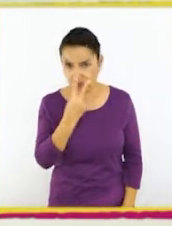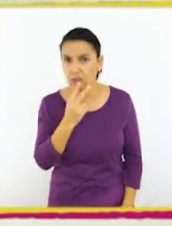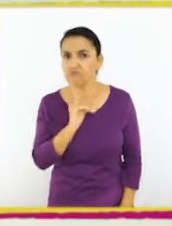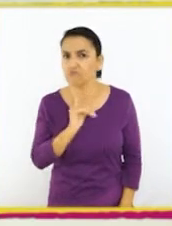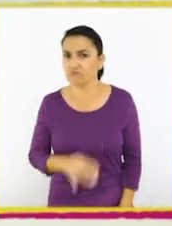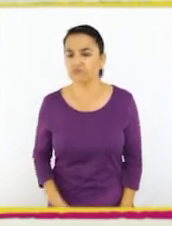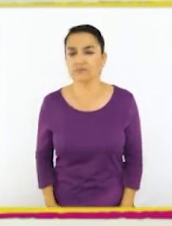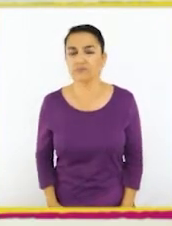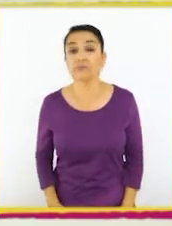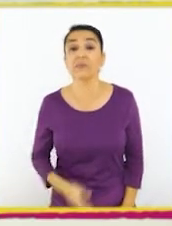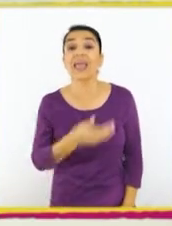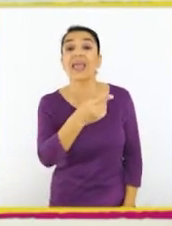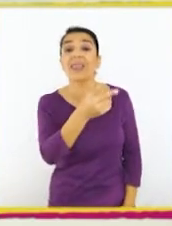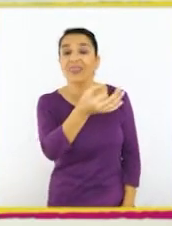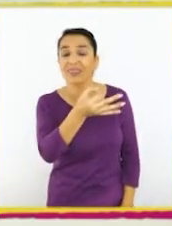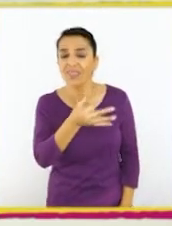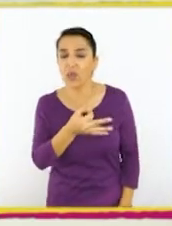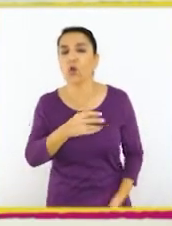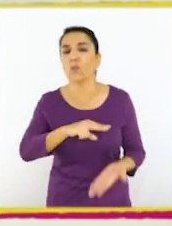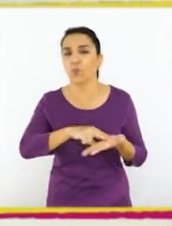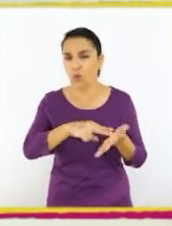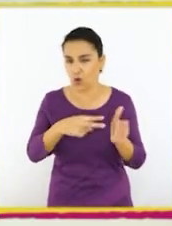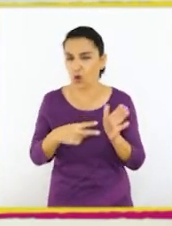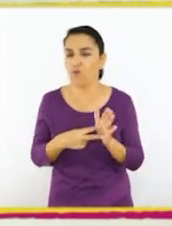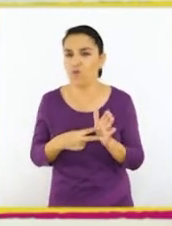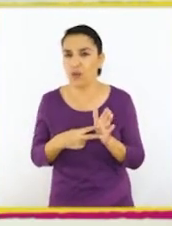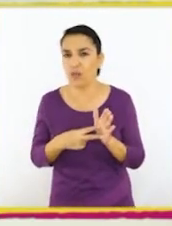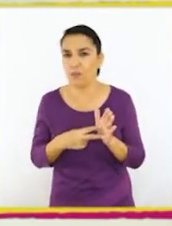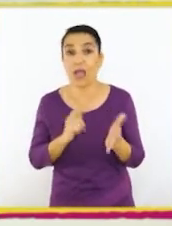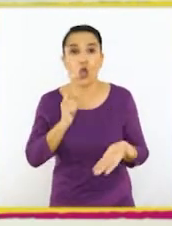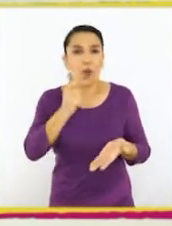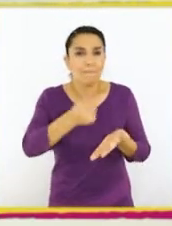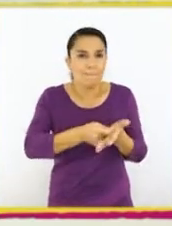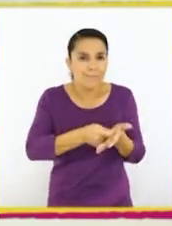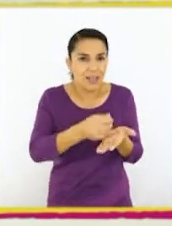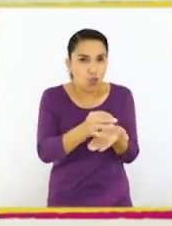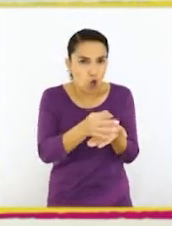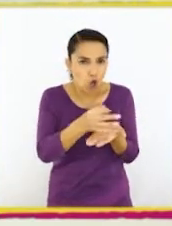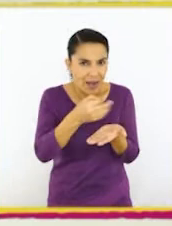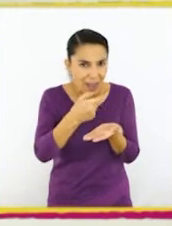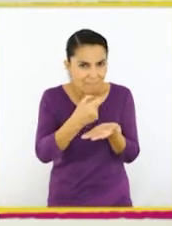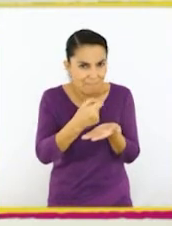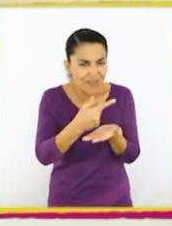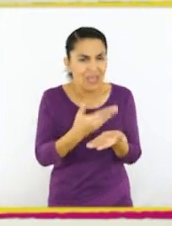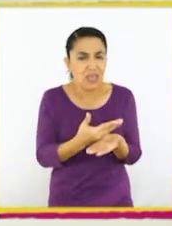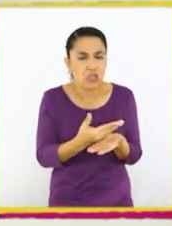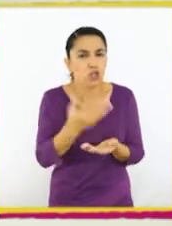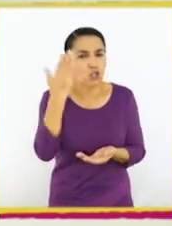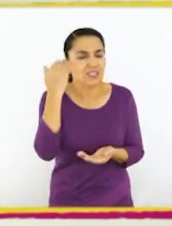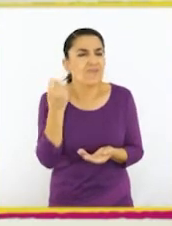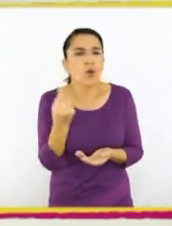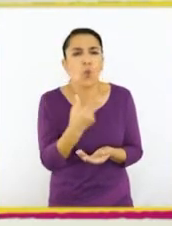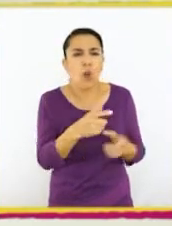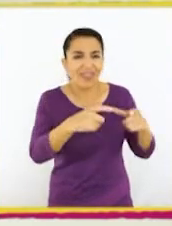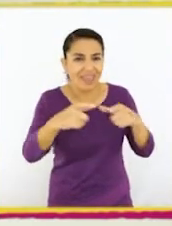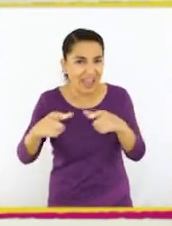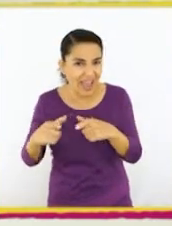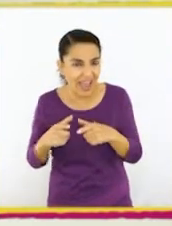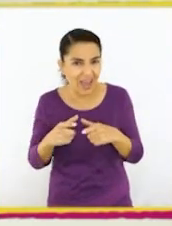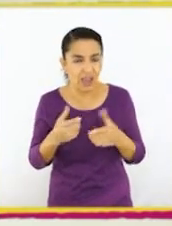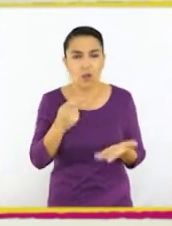di cuenta. Me dijo que tenía un problema y que estaba comprando remedios y que no sabía cuántas cajas tiene que llevar.